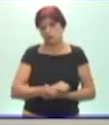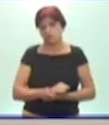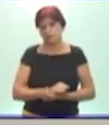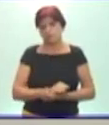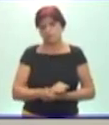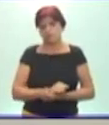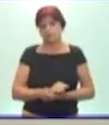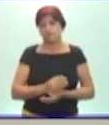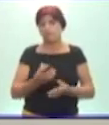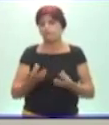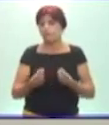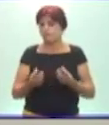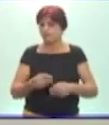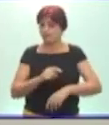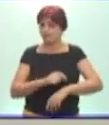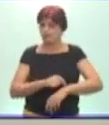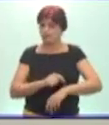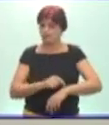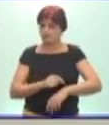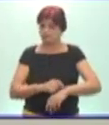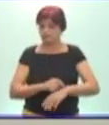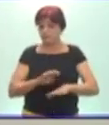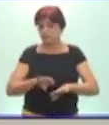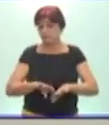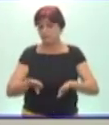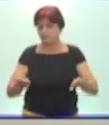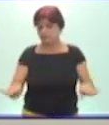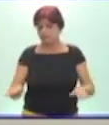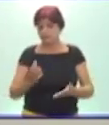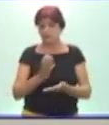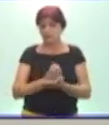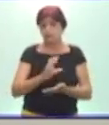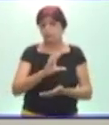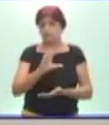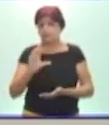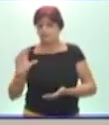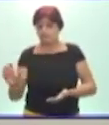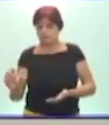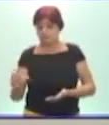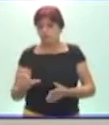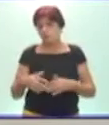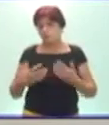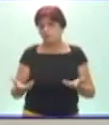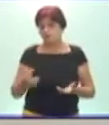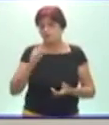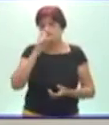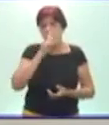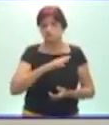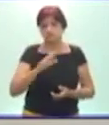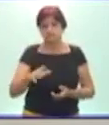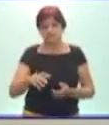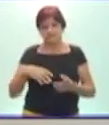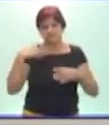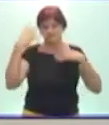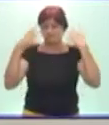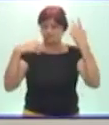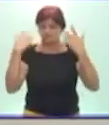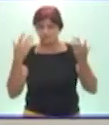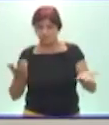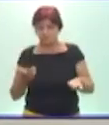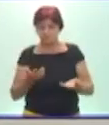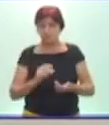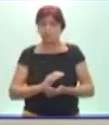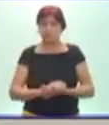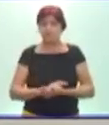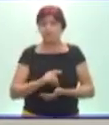tanto tiempo también separado de la institución educativa, los niños también se pueden frustrar más rápido, pero en